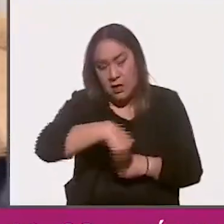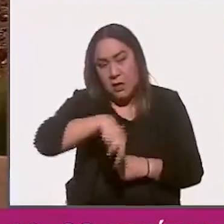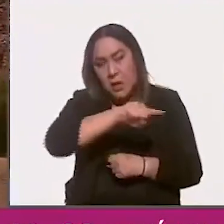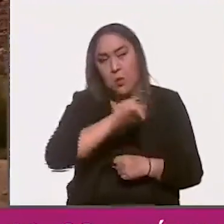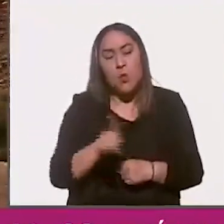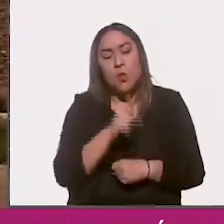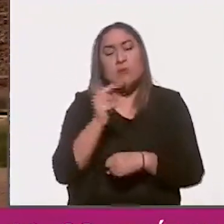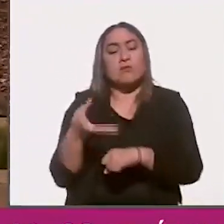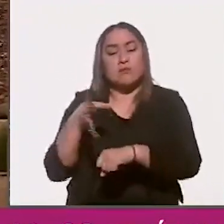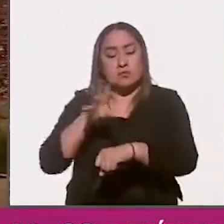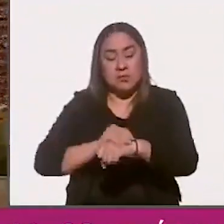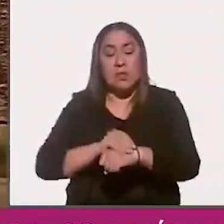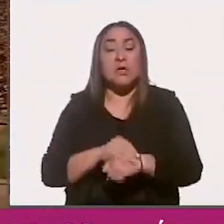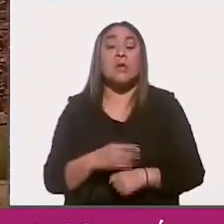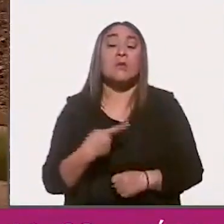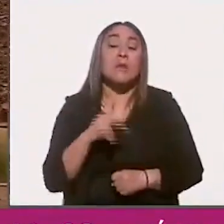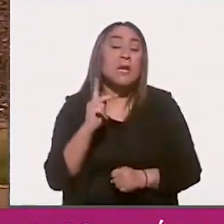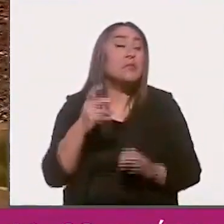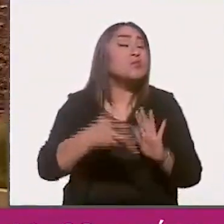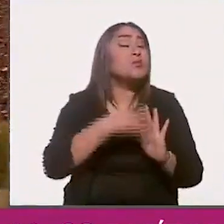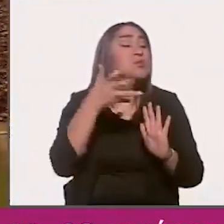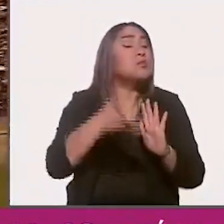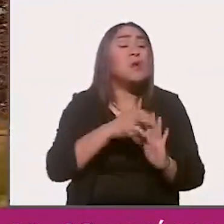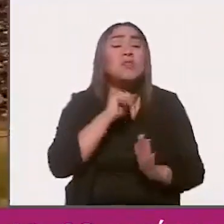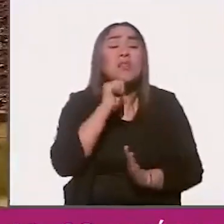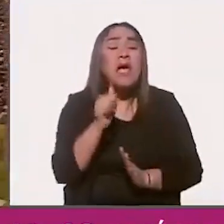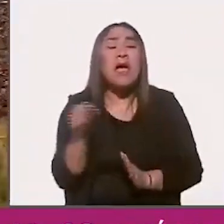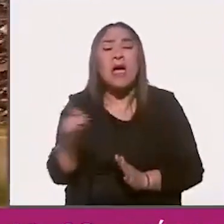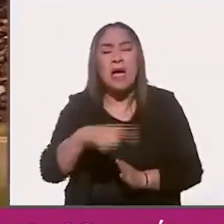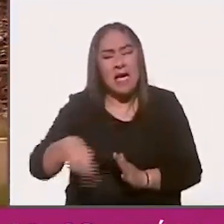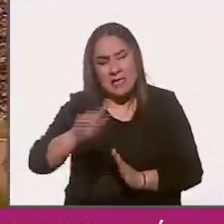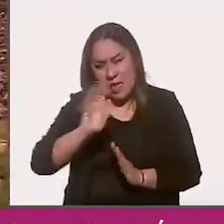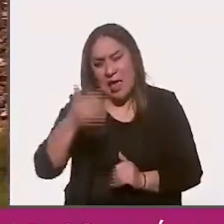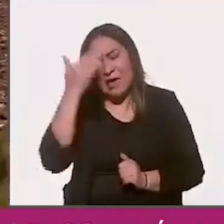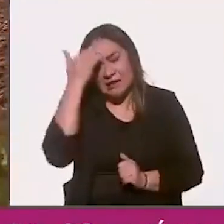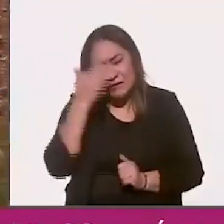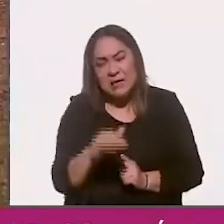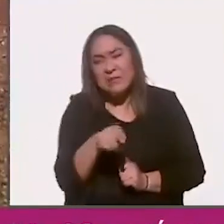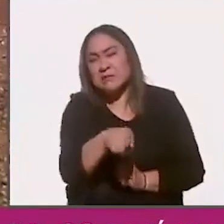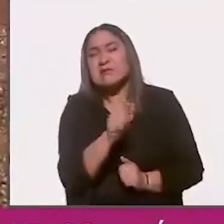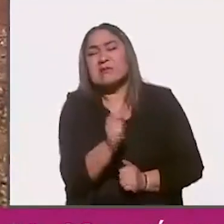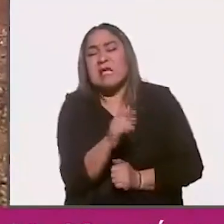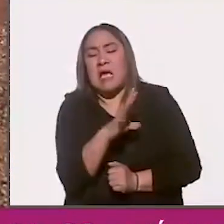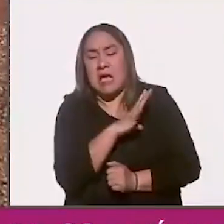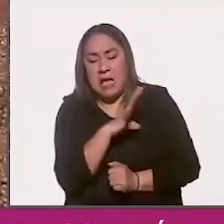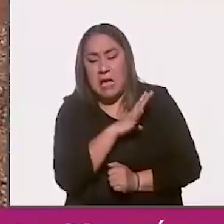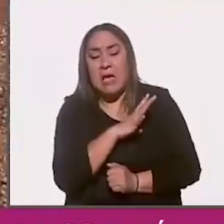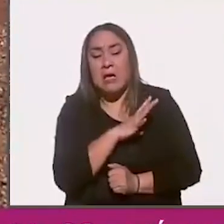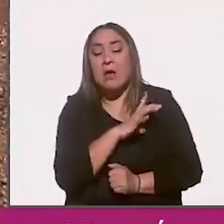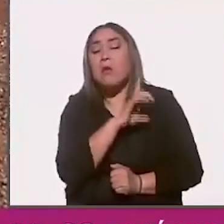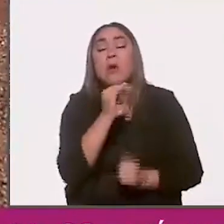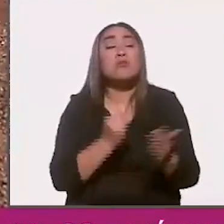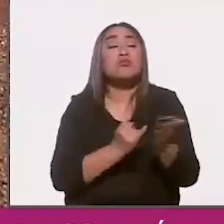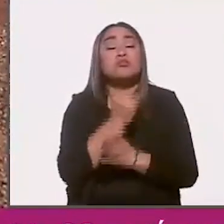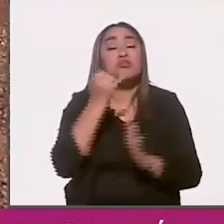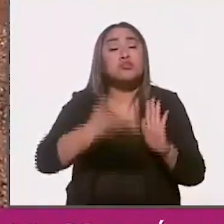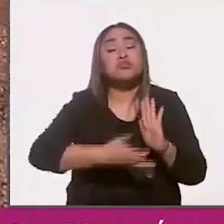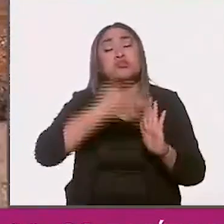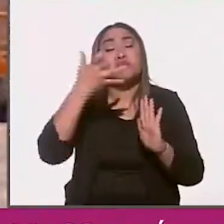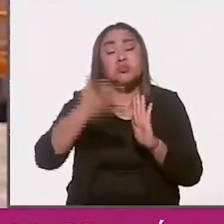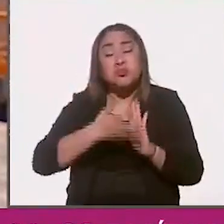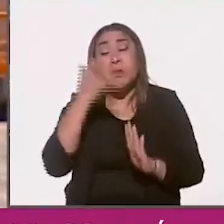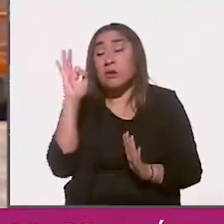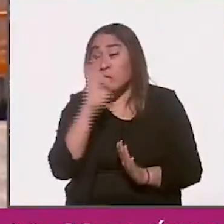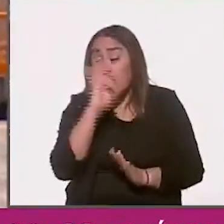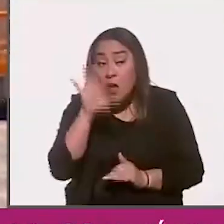permiso. Nunca exploraron, sino que ya sabían lo que había, anteriormente ya sabían ellos lo que había. Entonces se fueron a la explotación. Dijeron que si